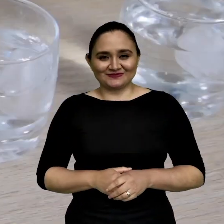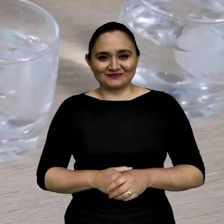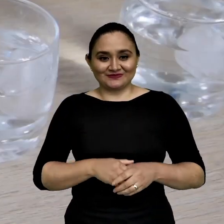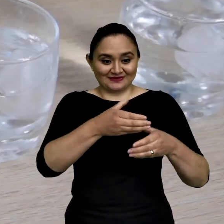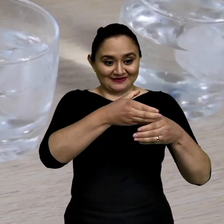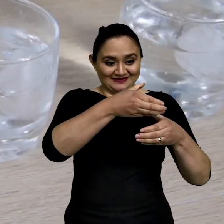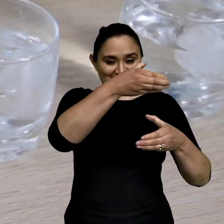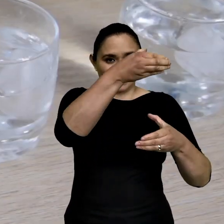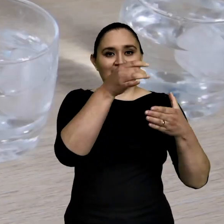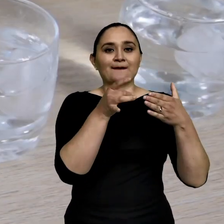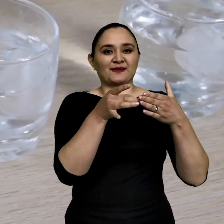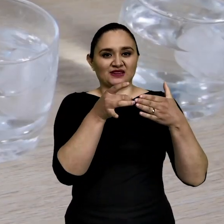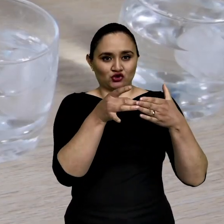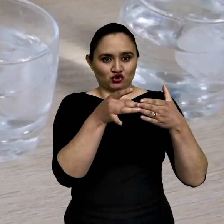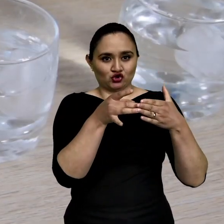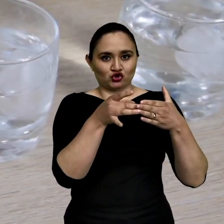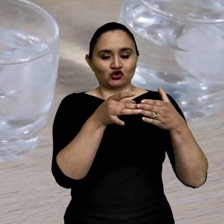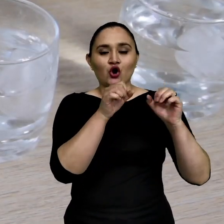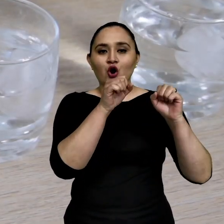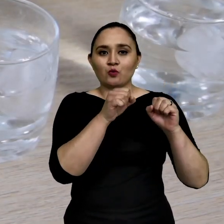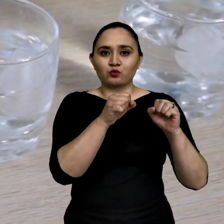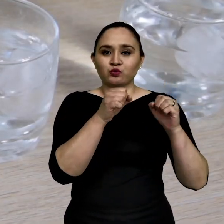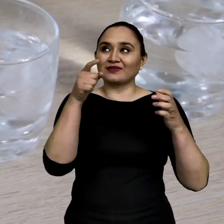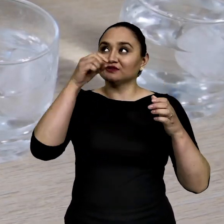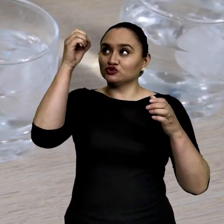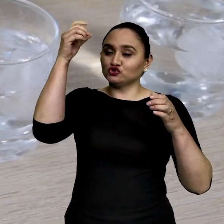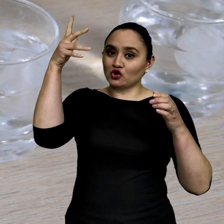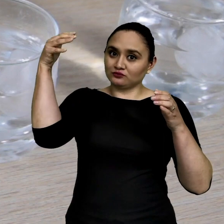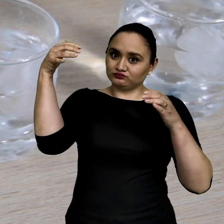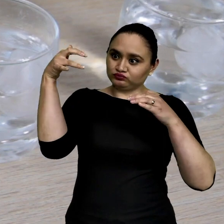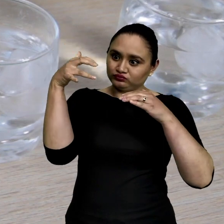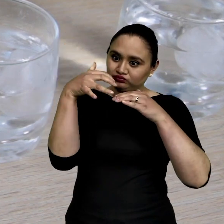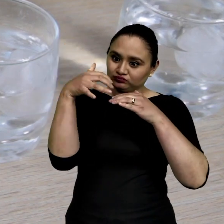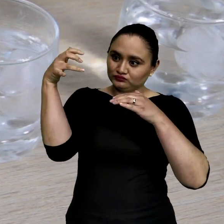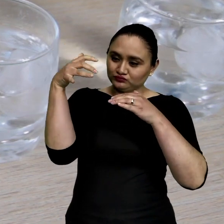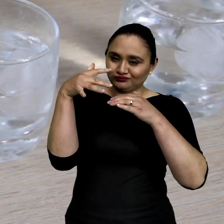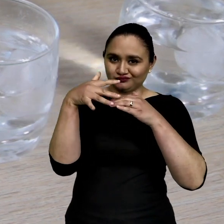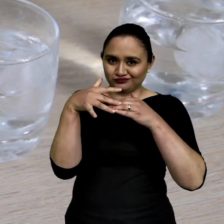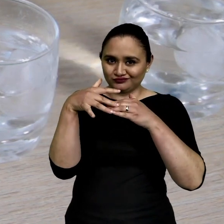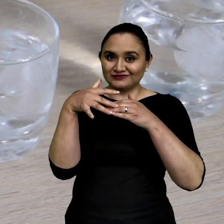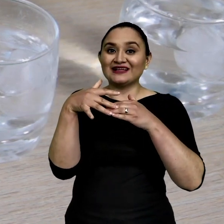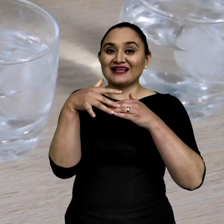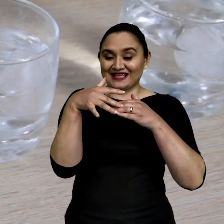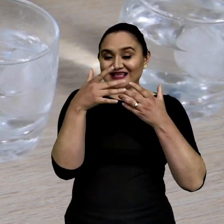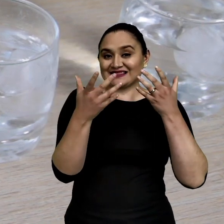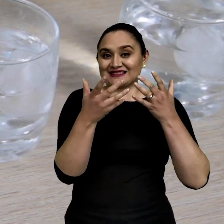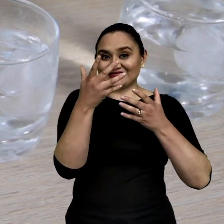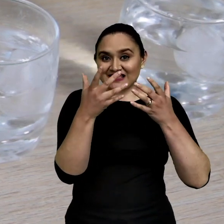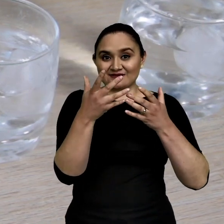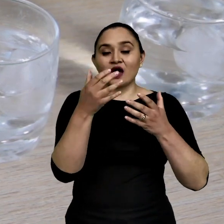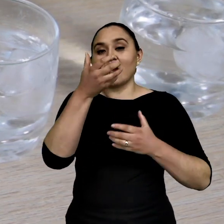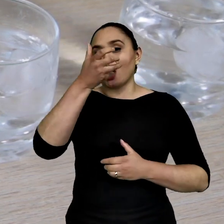Y una jarra de vidrio que permita que ingresen los rayos solares y que con la estructura de vidrio va a impedir que el calor